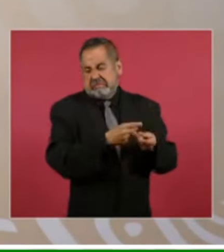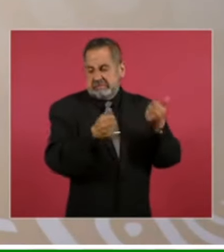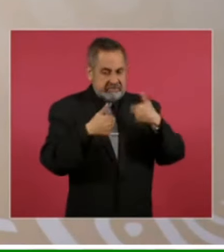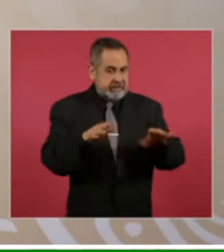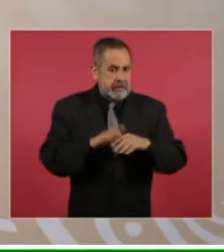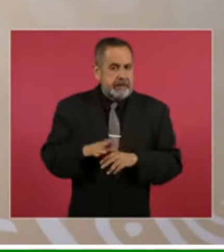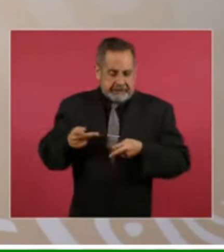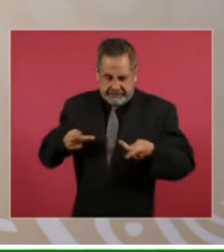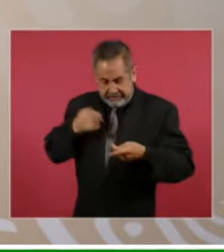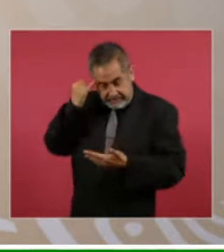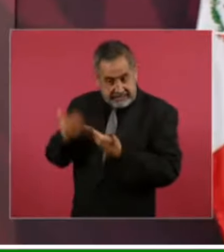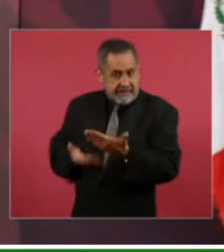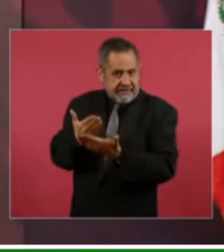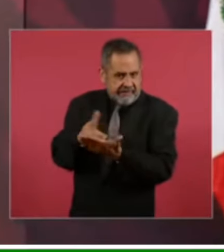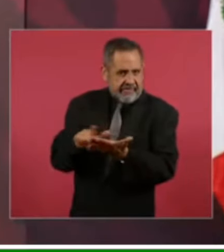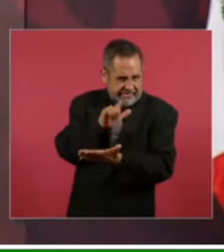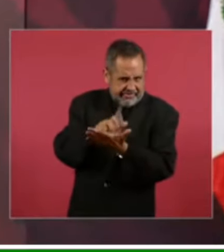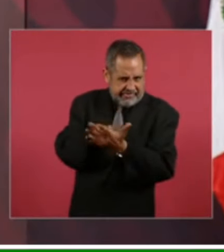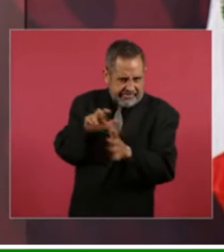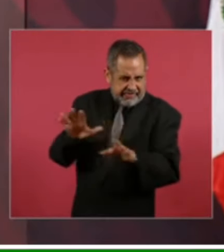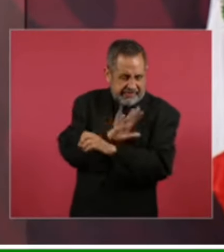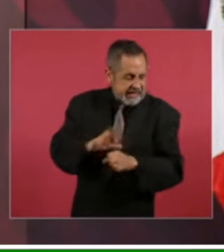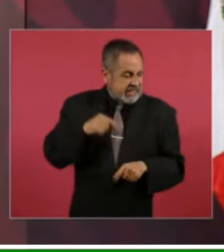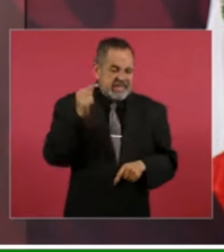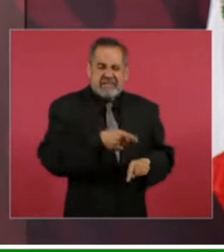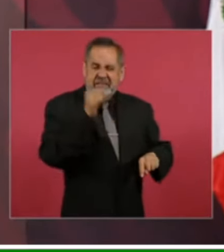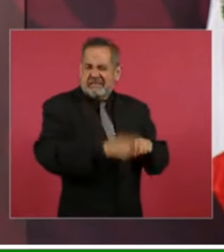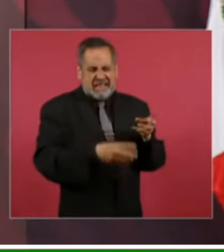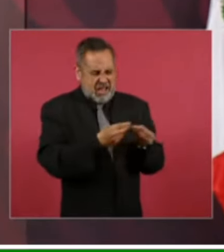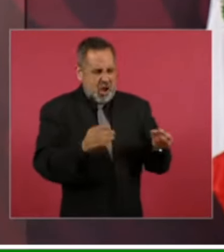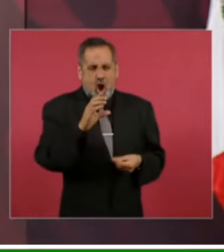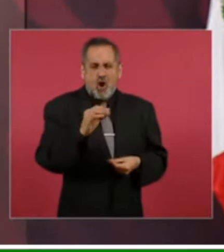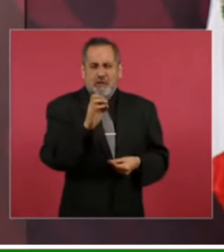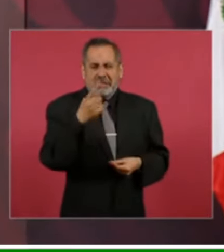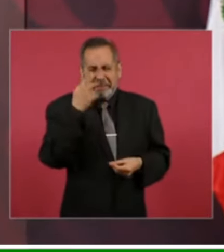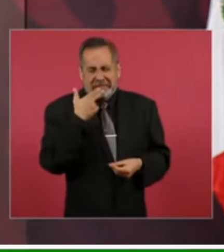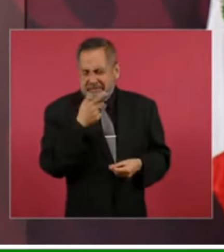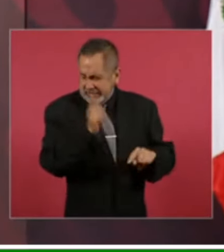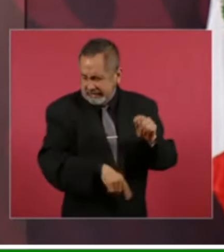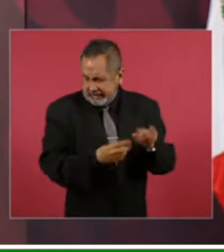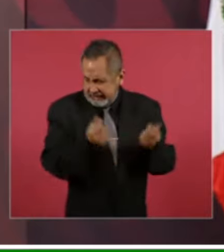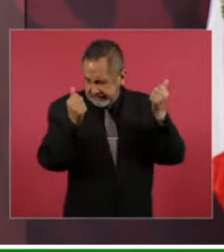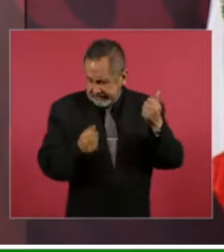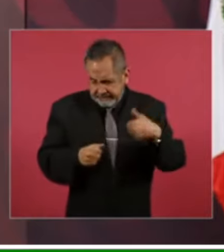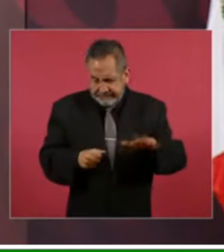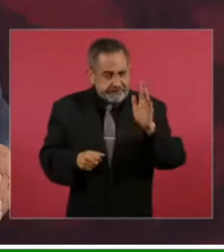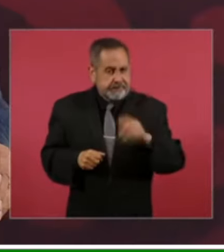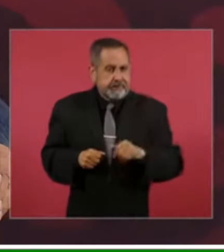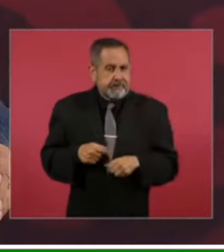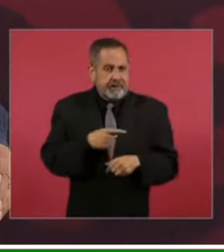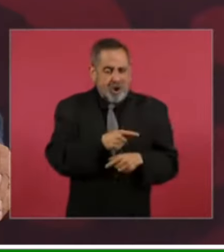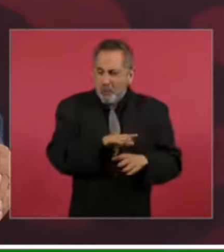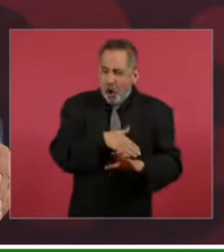ya estamos planteando en las reformas que desaparezca, porque eso es